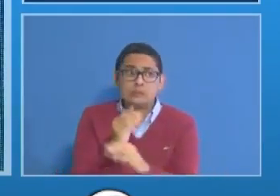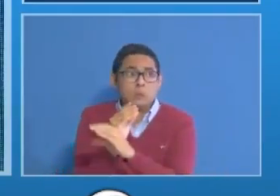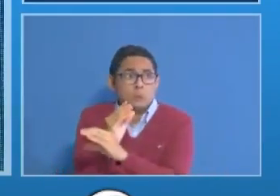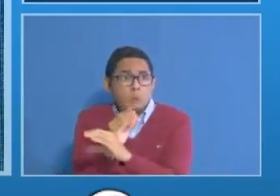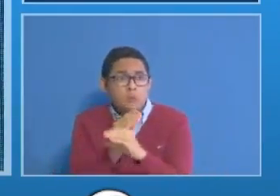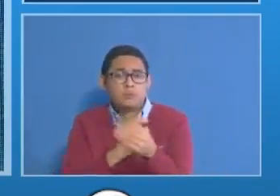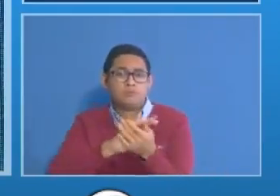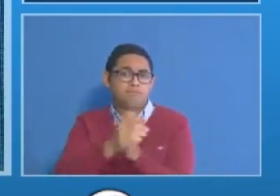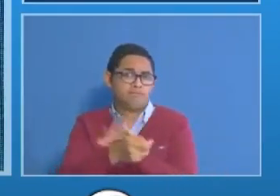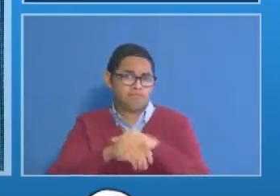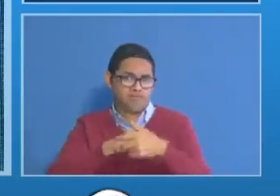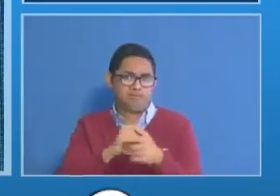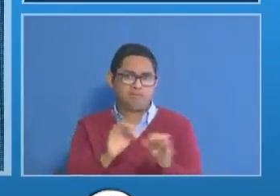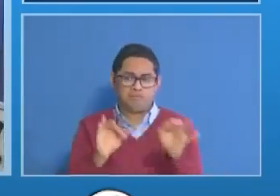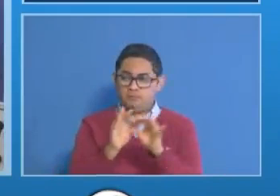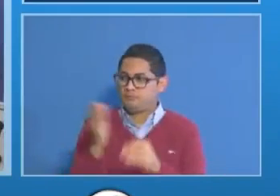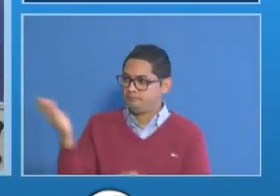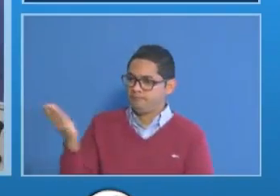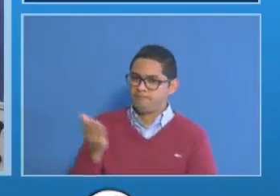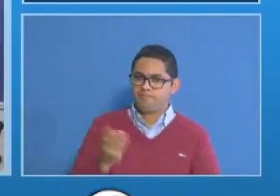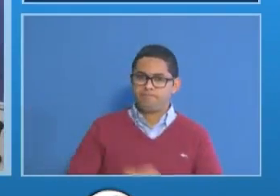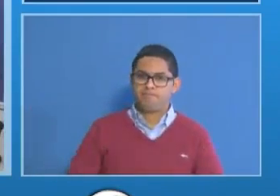de lavado de manos. Doctora Lourdes.